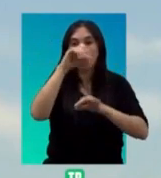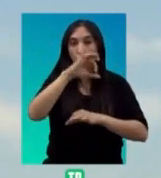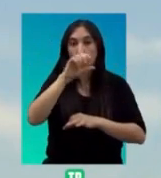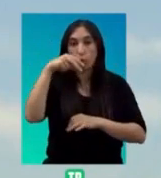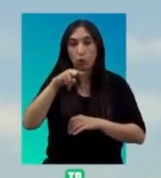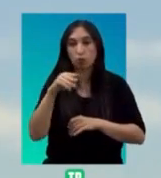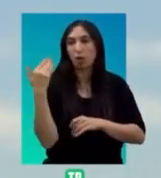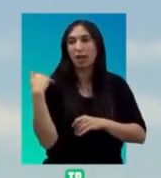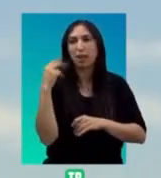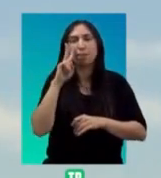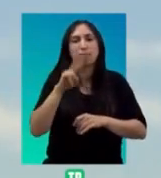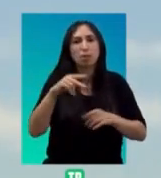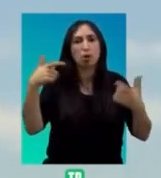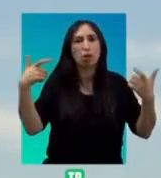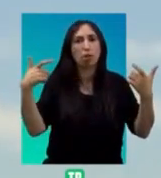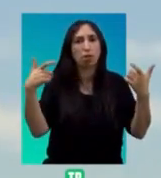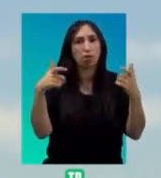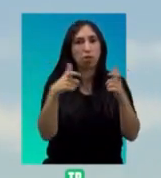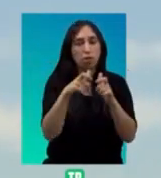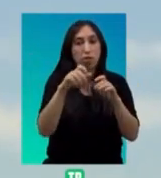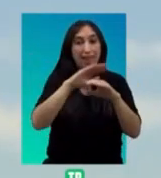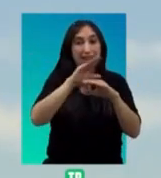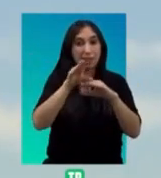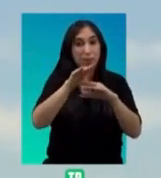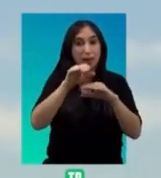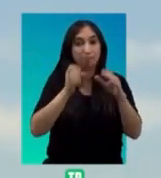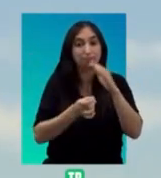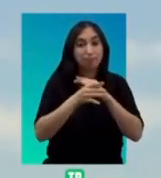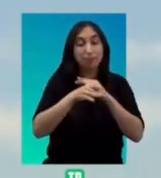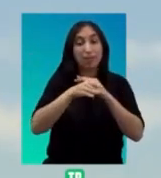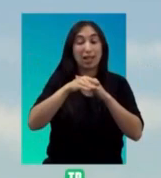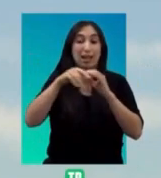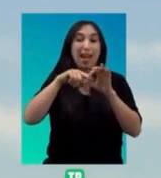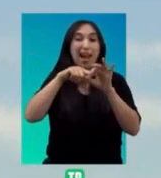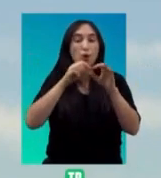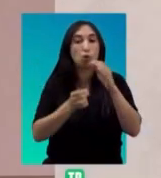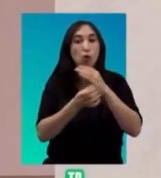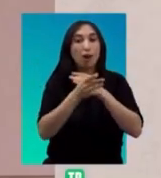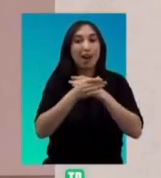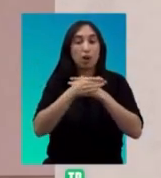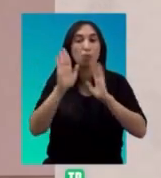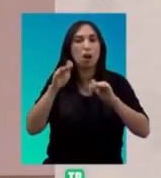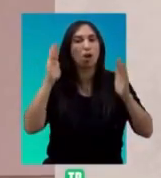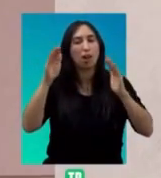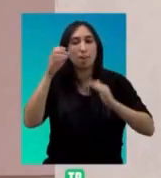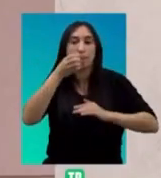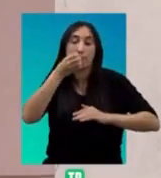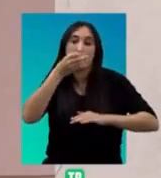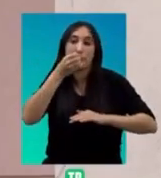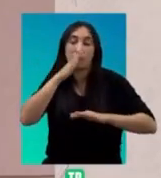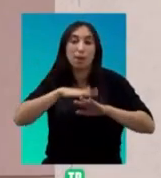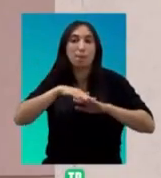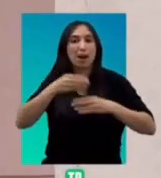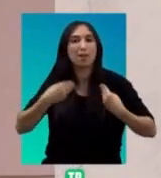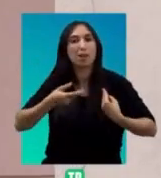una disminución de la capa de ozono... ...en la estratosfera dando lugar... ...a un agujero primaveral en esta capa vital para la vida. El agujero de